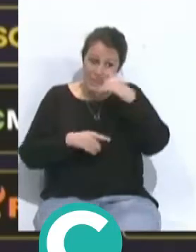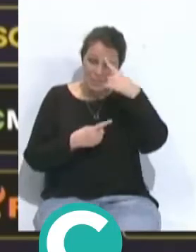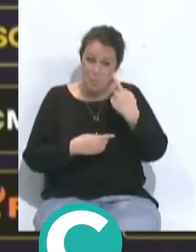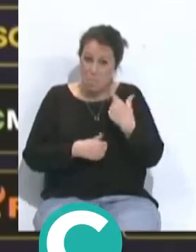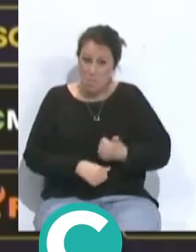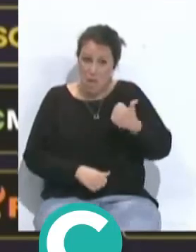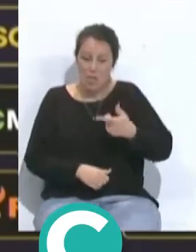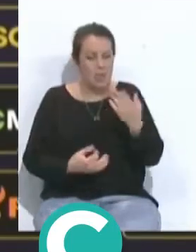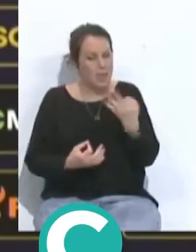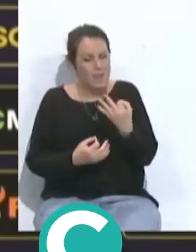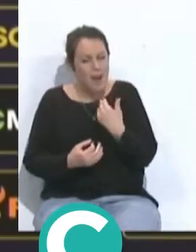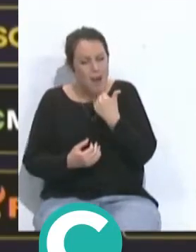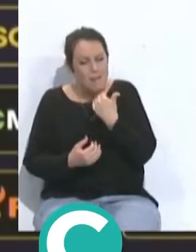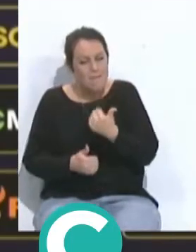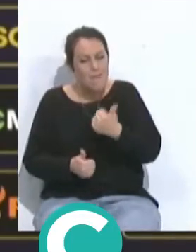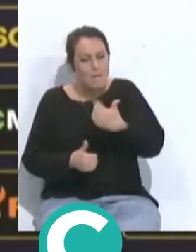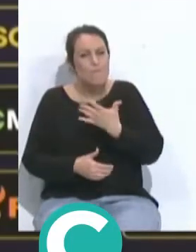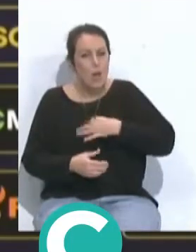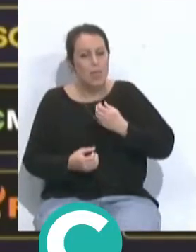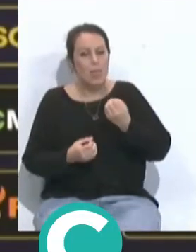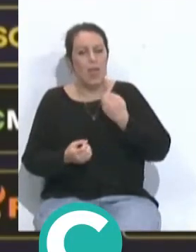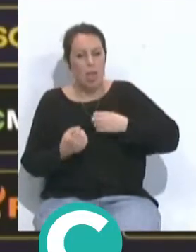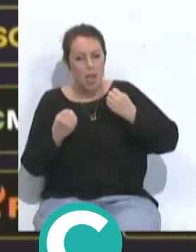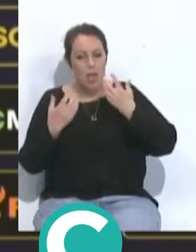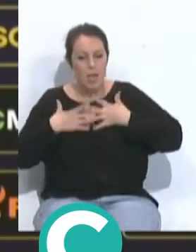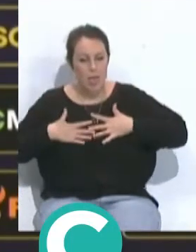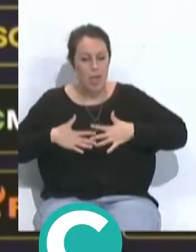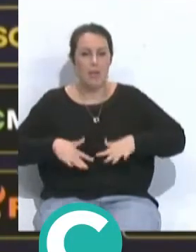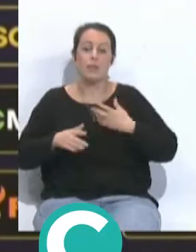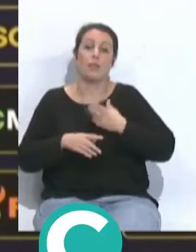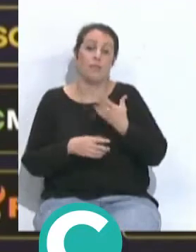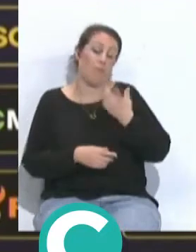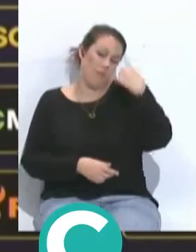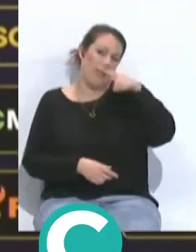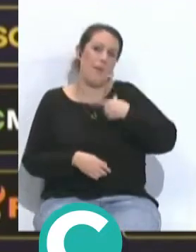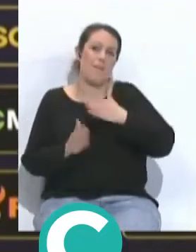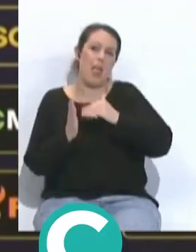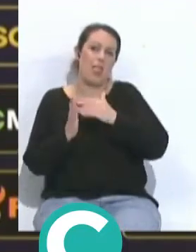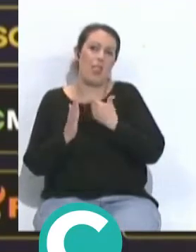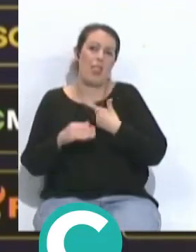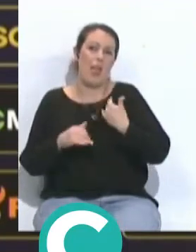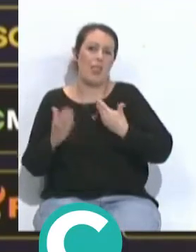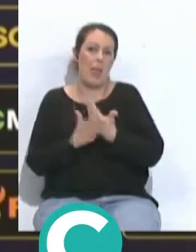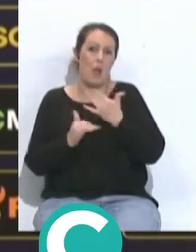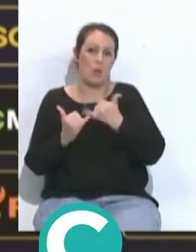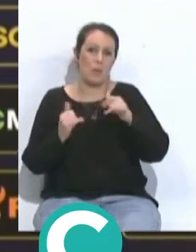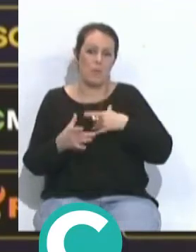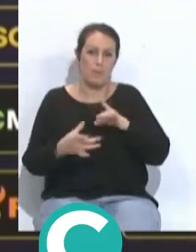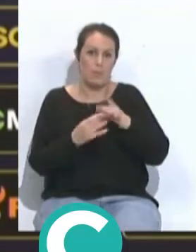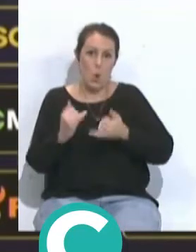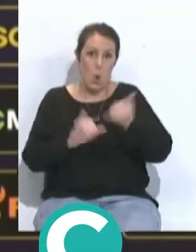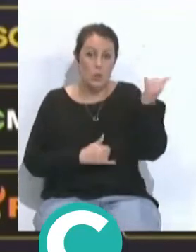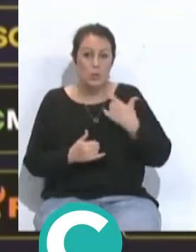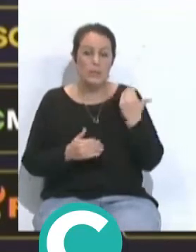siempre te falta el poder saber algo más y si es verdad que fuimos conscientes y somos conscientes que el último día en Valencia en el último pase nos faltó